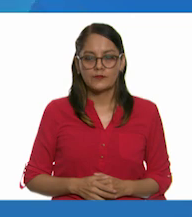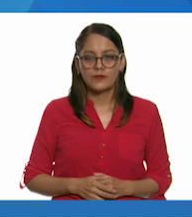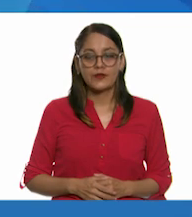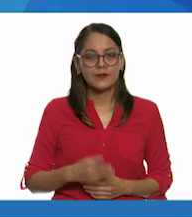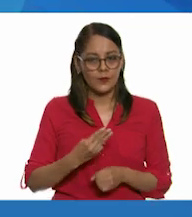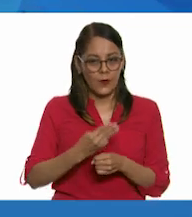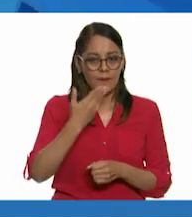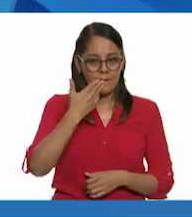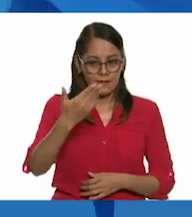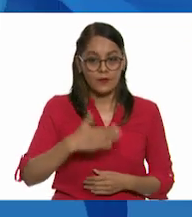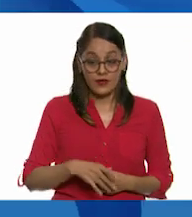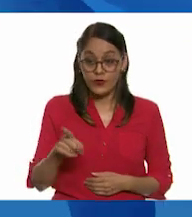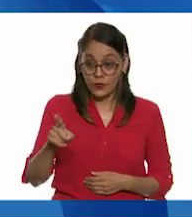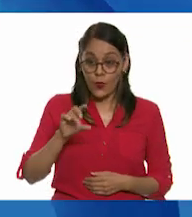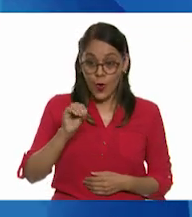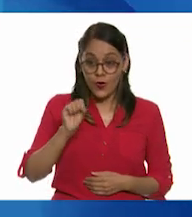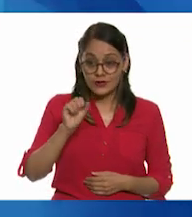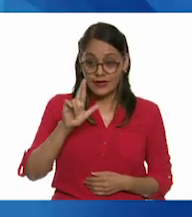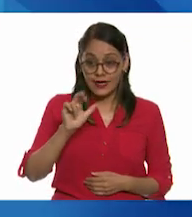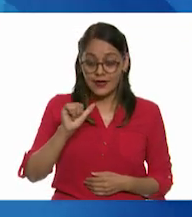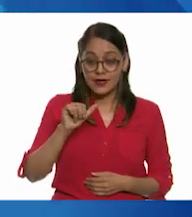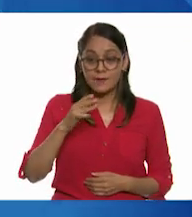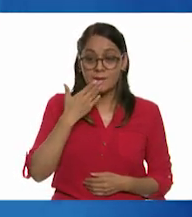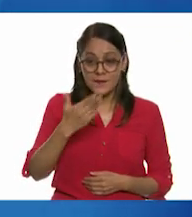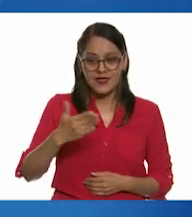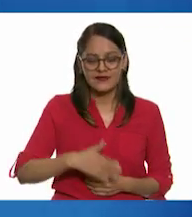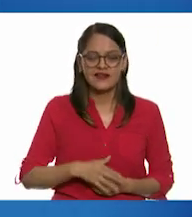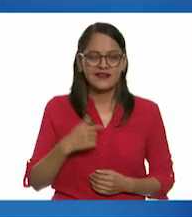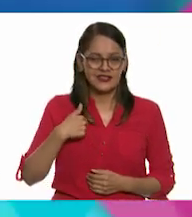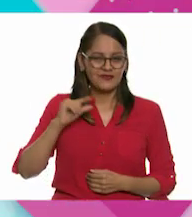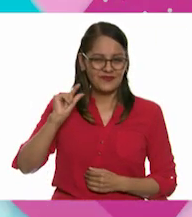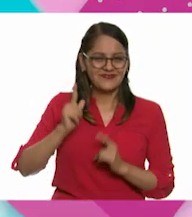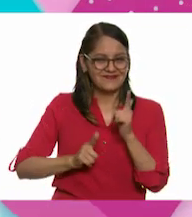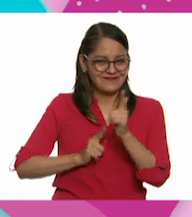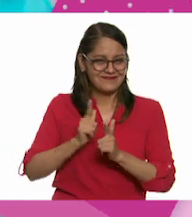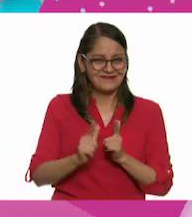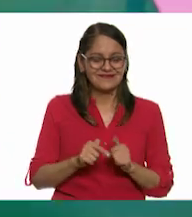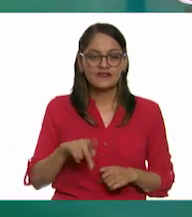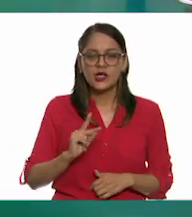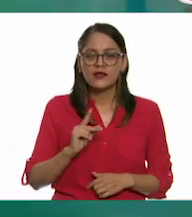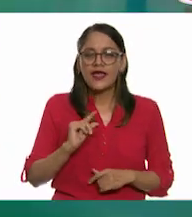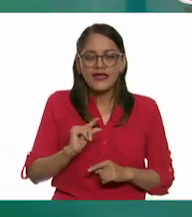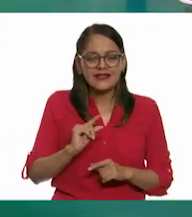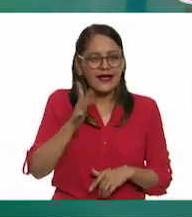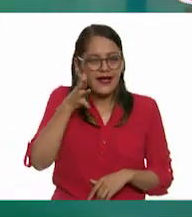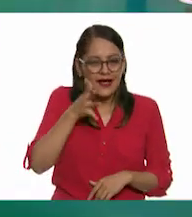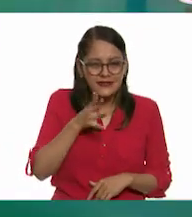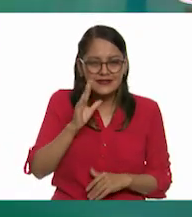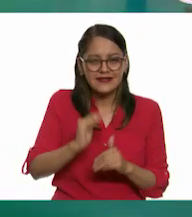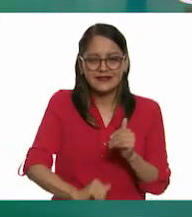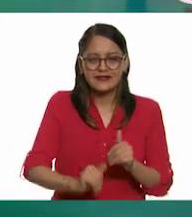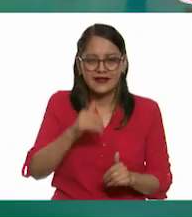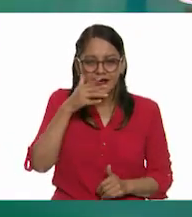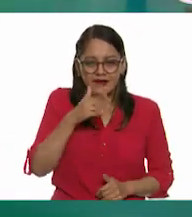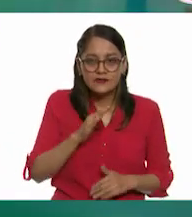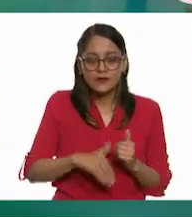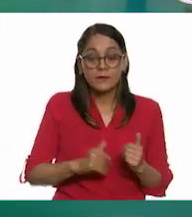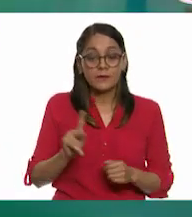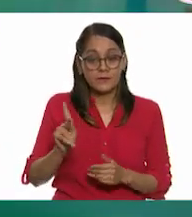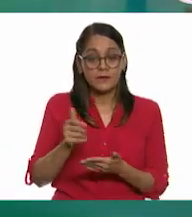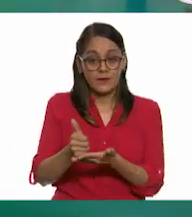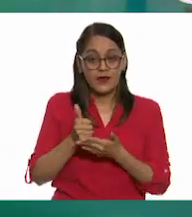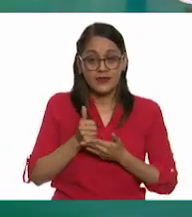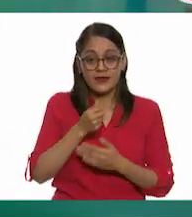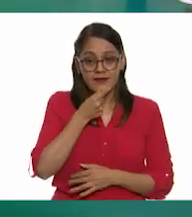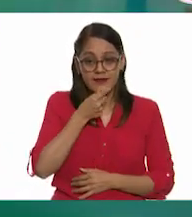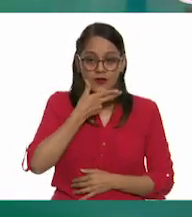Muy bien. Vas muy bien, Oscar. Ah, pues algo lento diría yo, maestro, pero... Ya falta menos, ya falta menos. Pero con la ayuda de